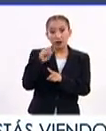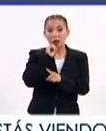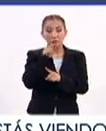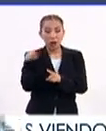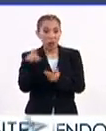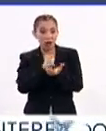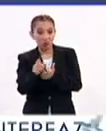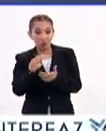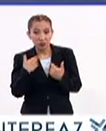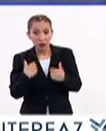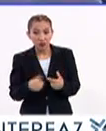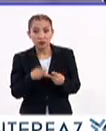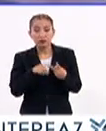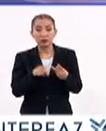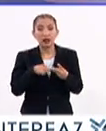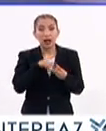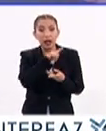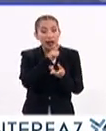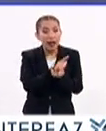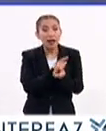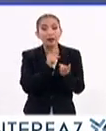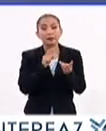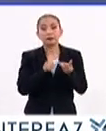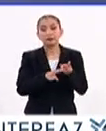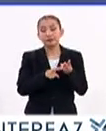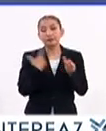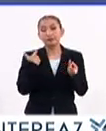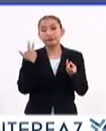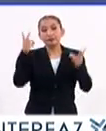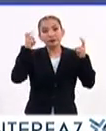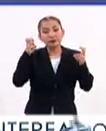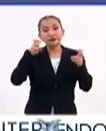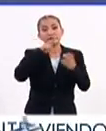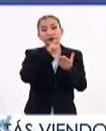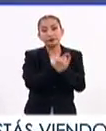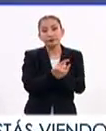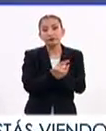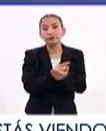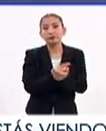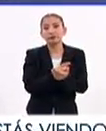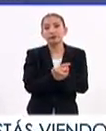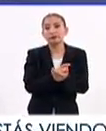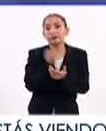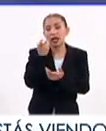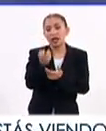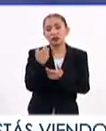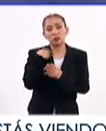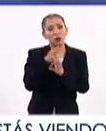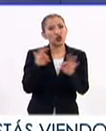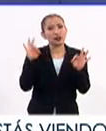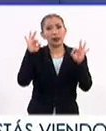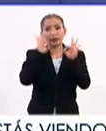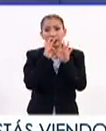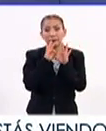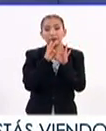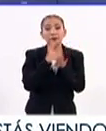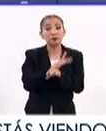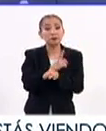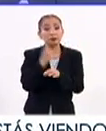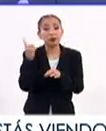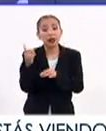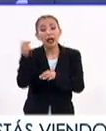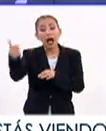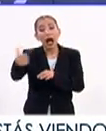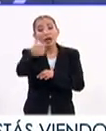también los derechos humanos, la legalidad, los aspectos legales. Esto es algo muy importante, porque